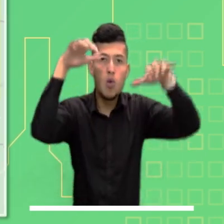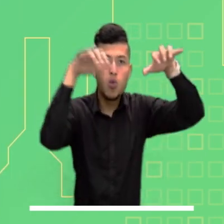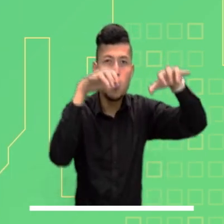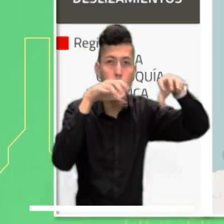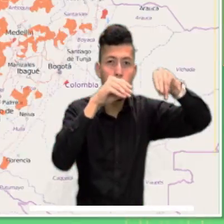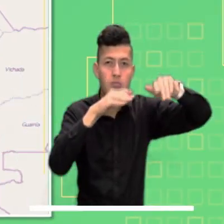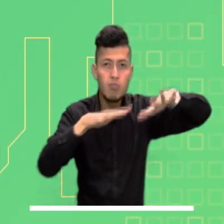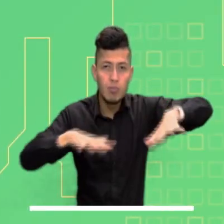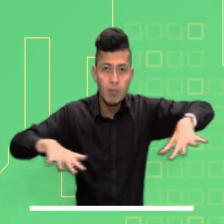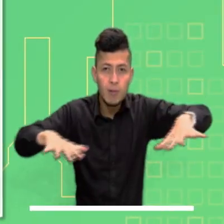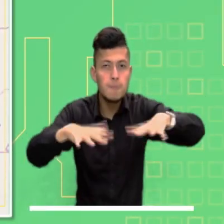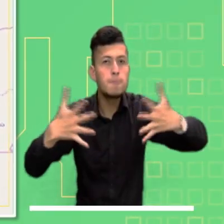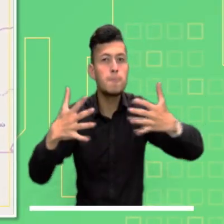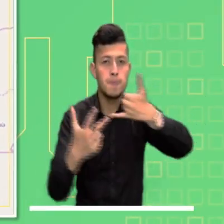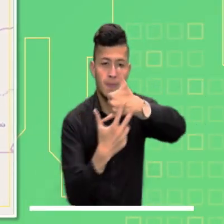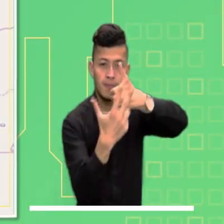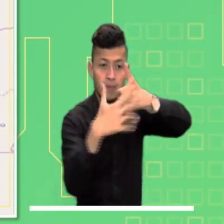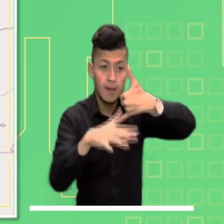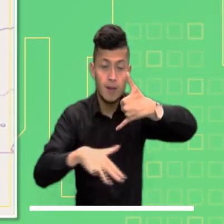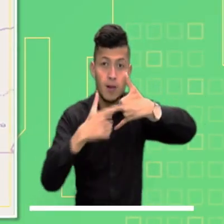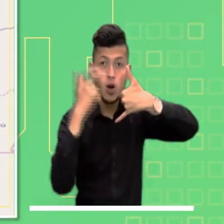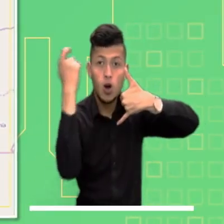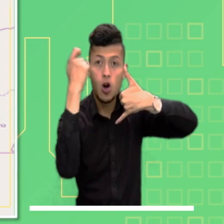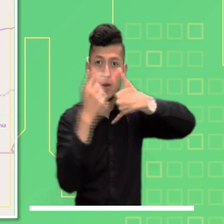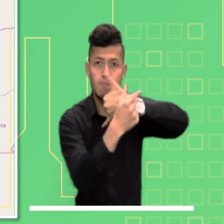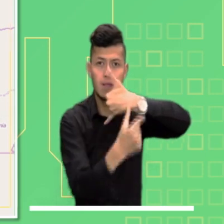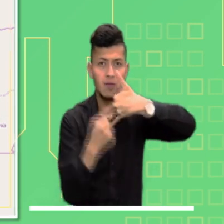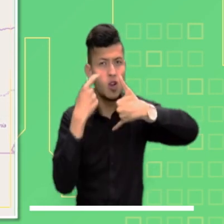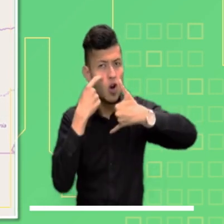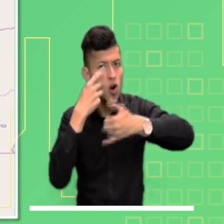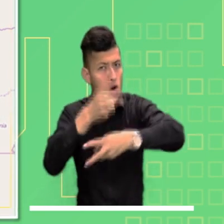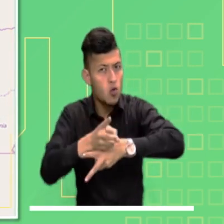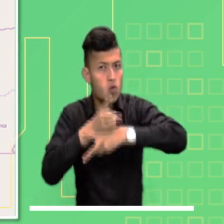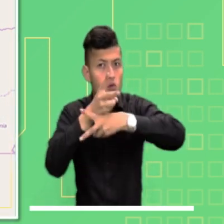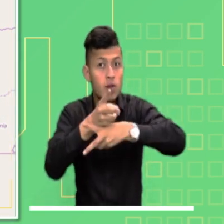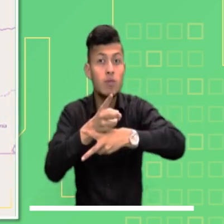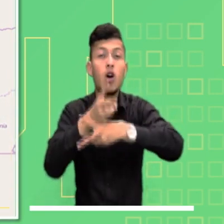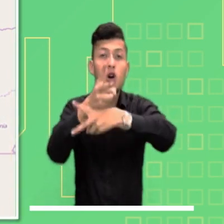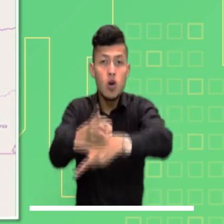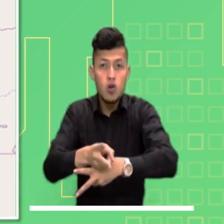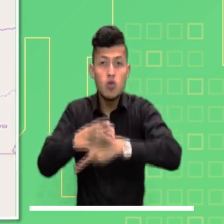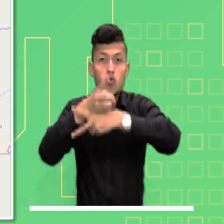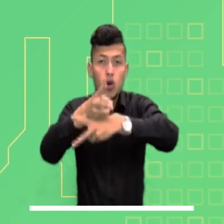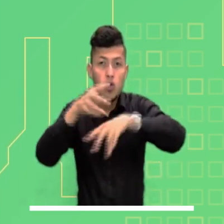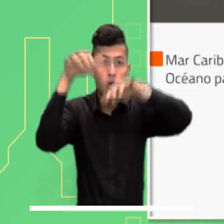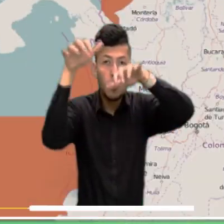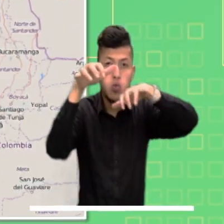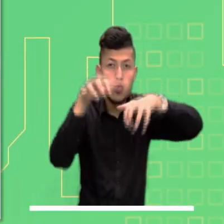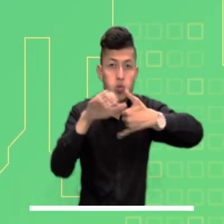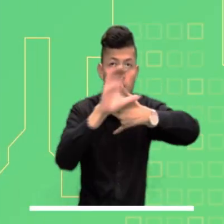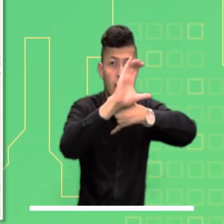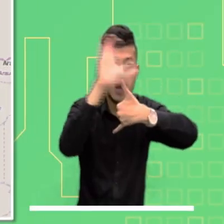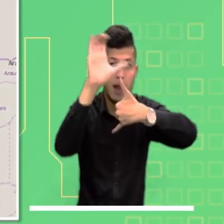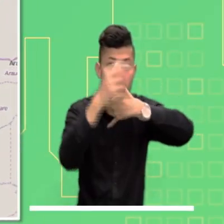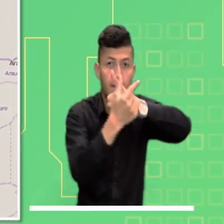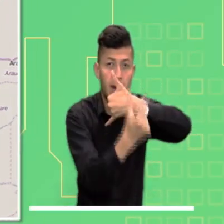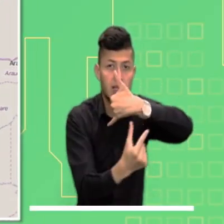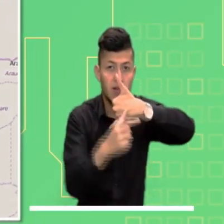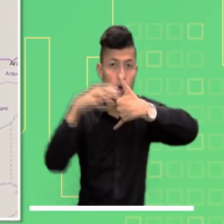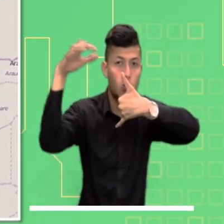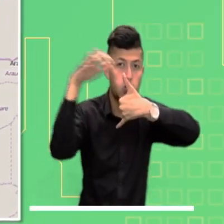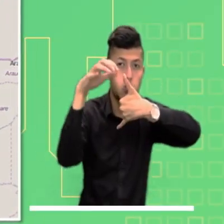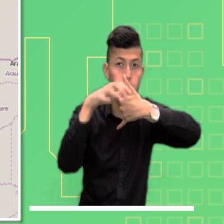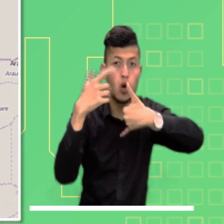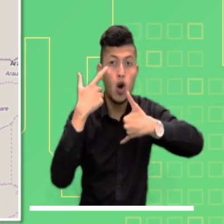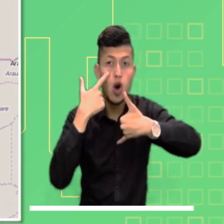Alta posibilidad de deslizamientos causados por lluvias en zonas de las regiones Andina, Orinoquía y Pacífica. Además, precaución por